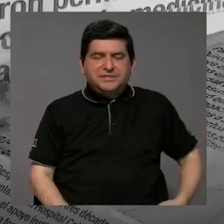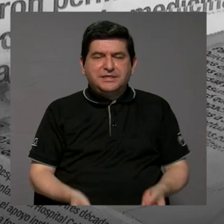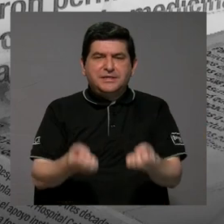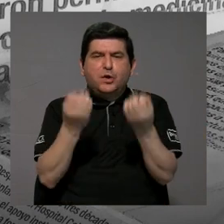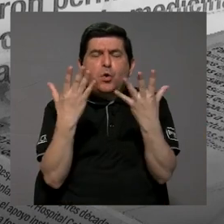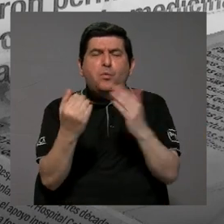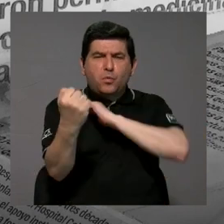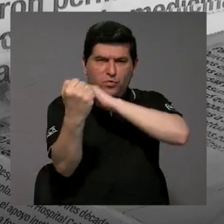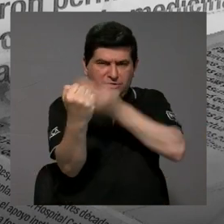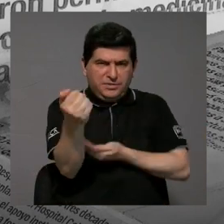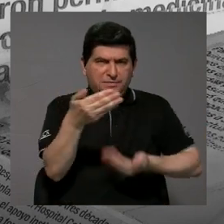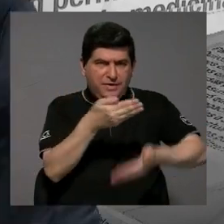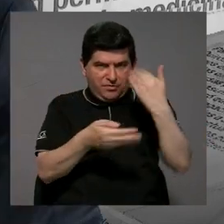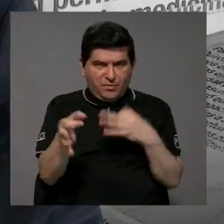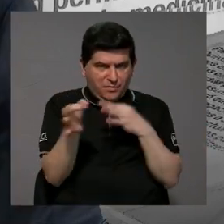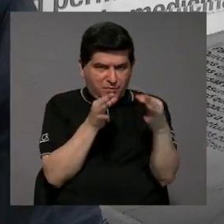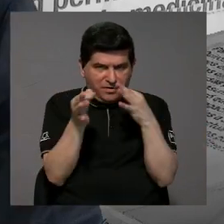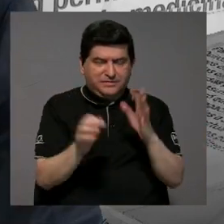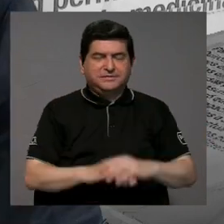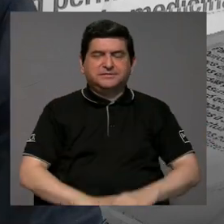tenía muchos poderes, como decía al inicio.